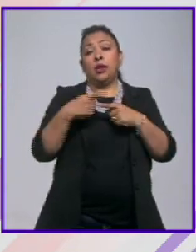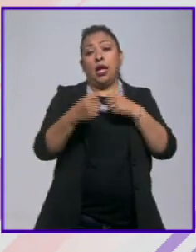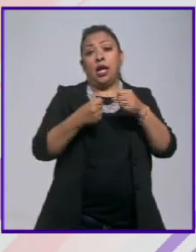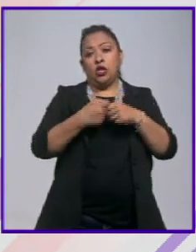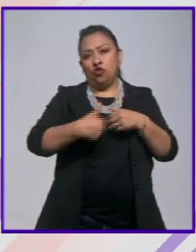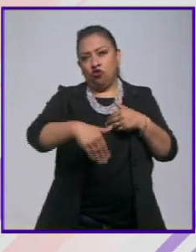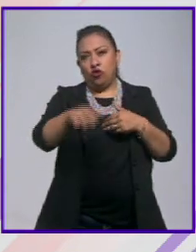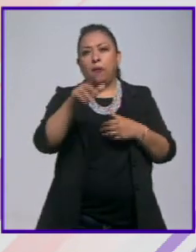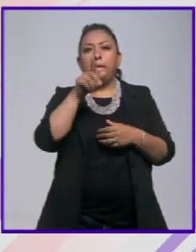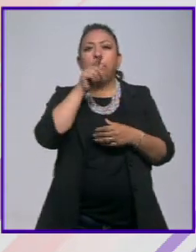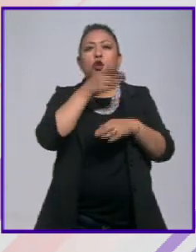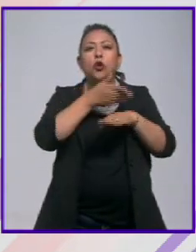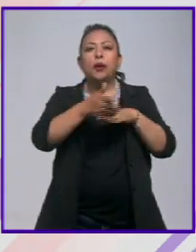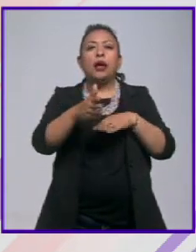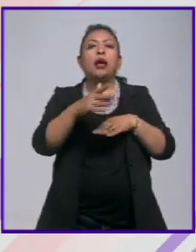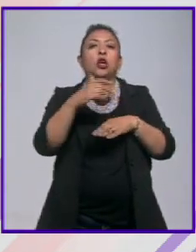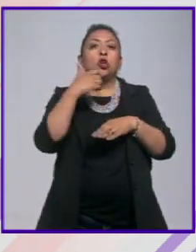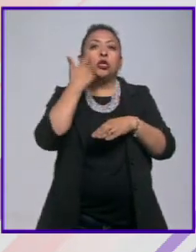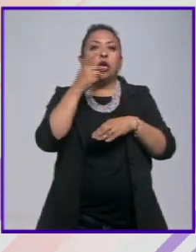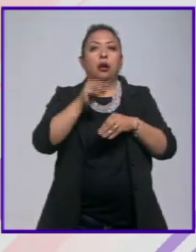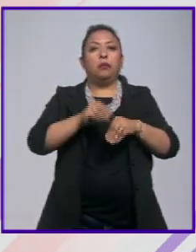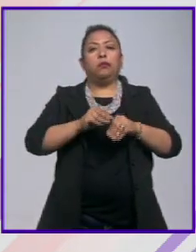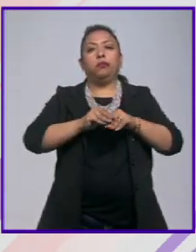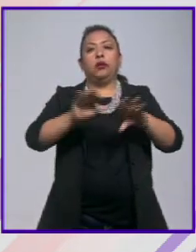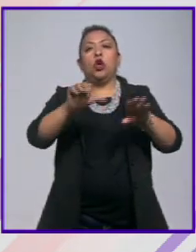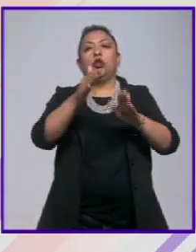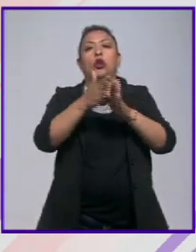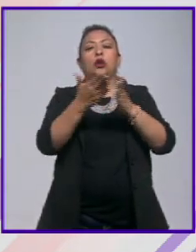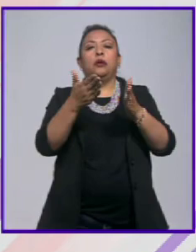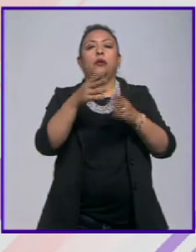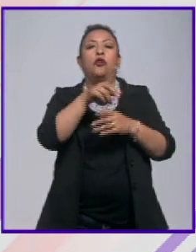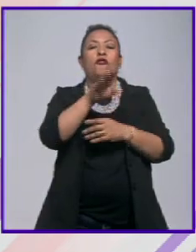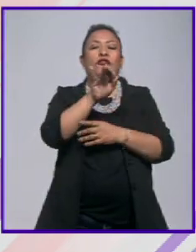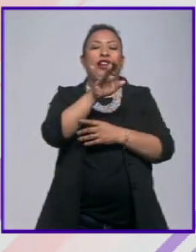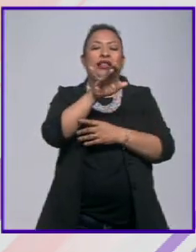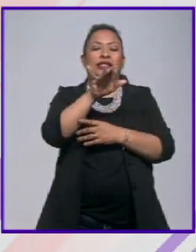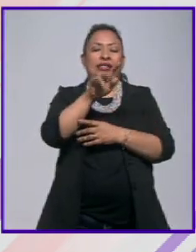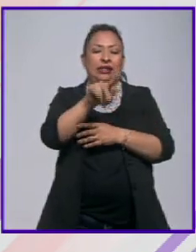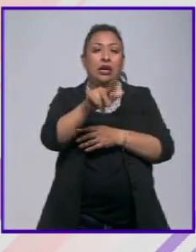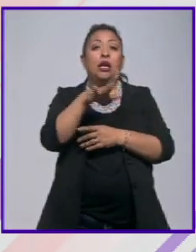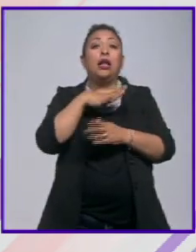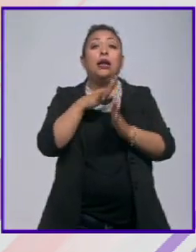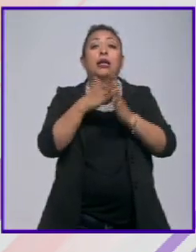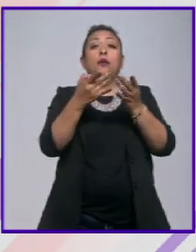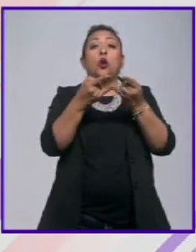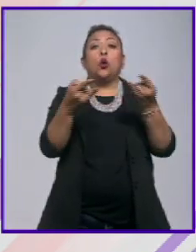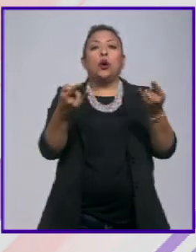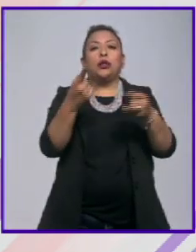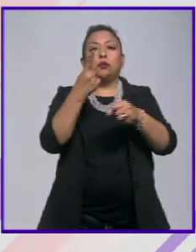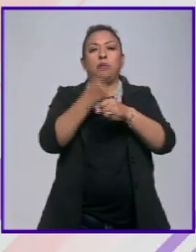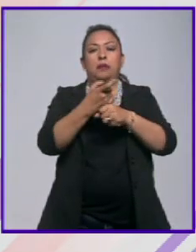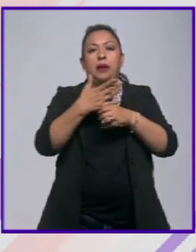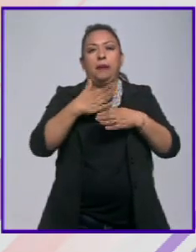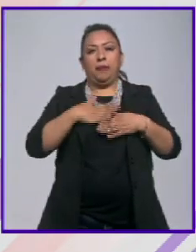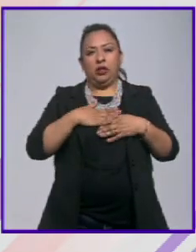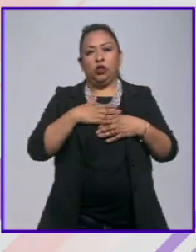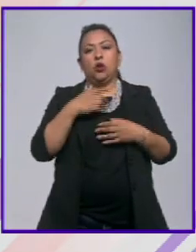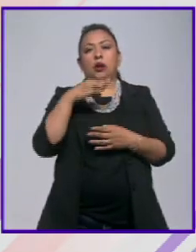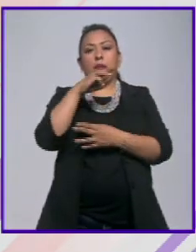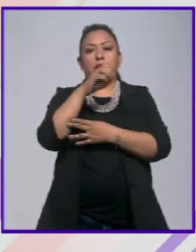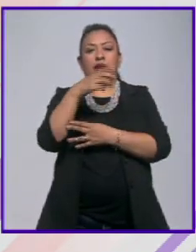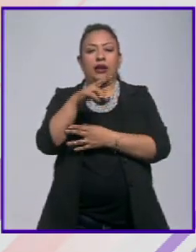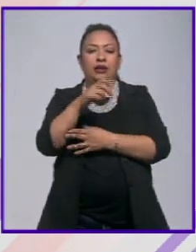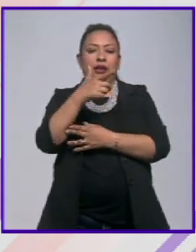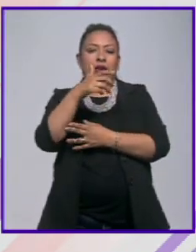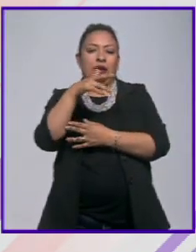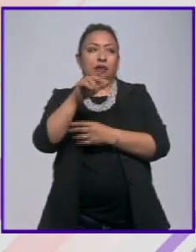año Pollo Blanco planea publicar otro libro de Felicitas Jope el libro de cuentos primera persona de Margarita García